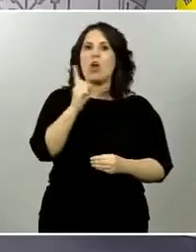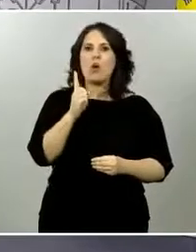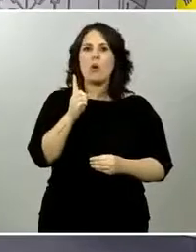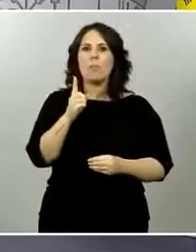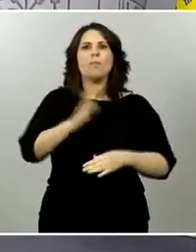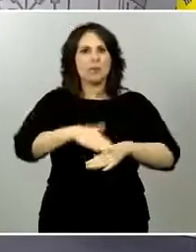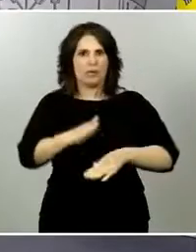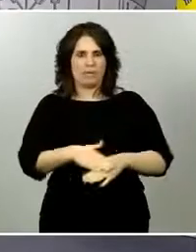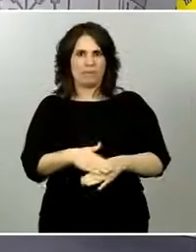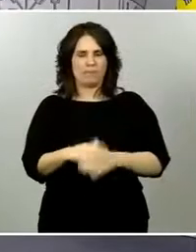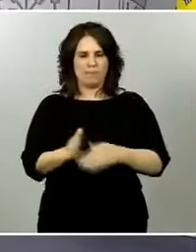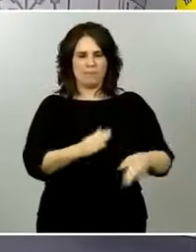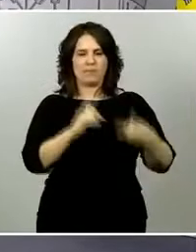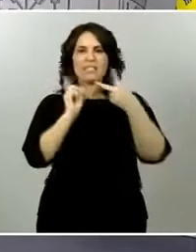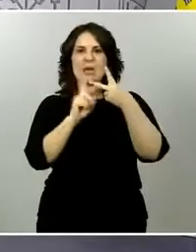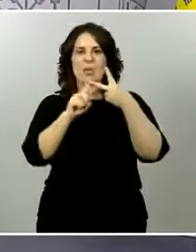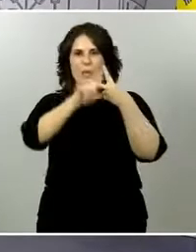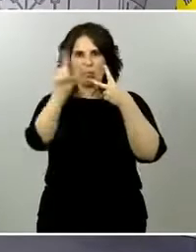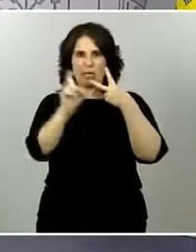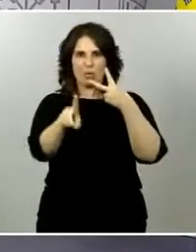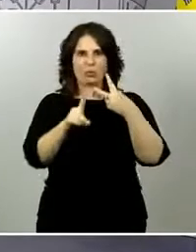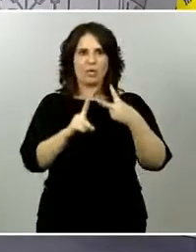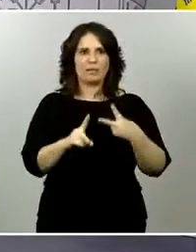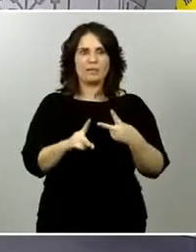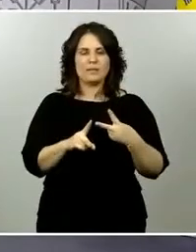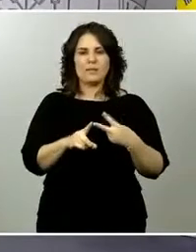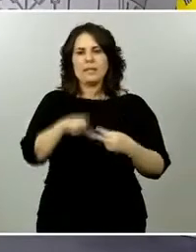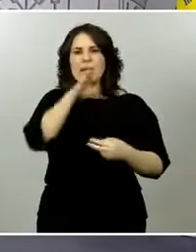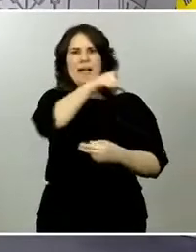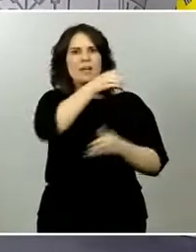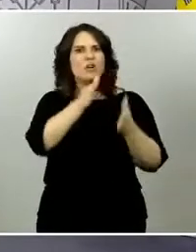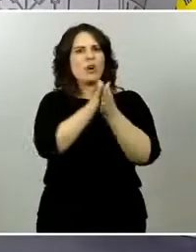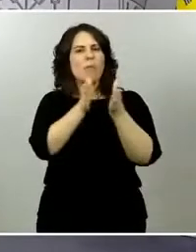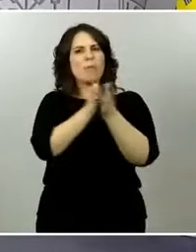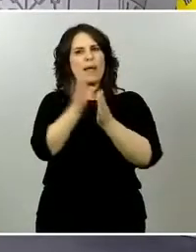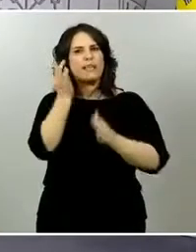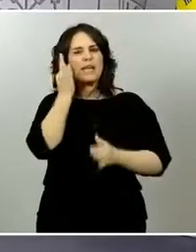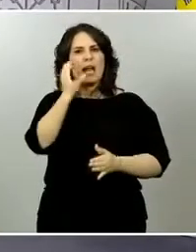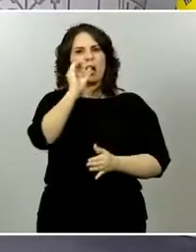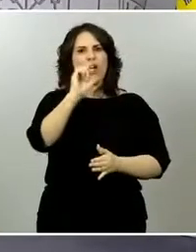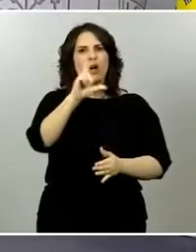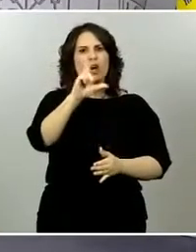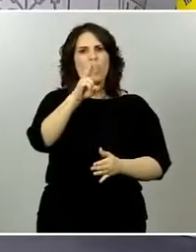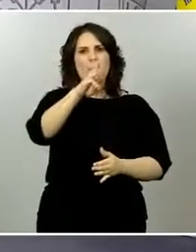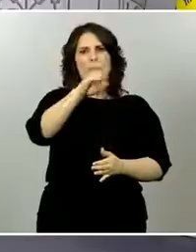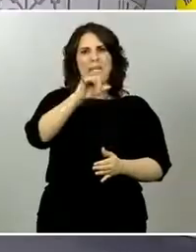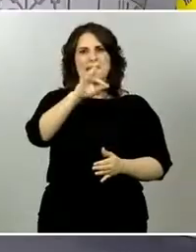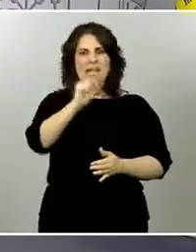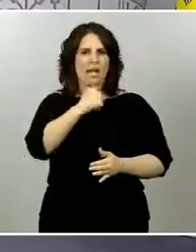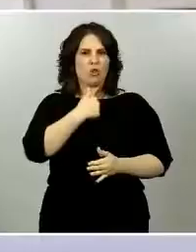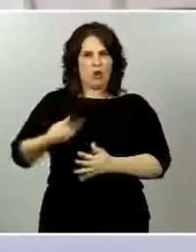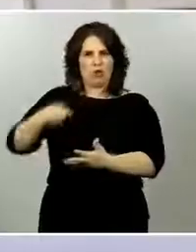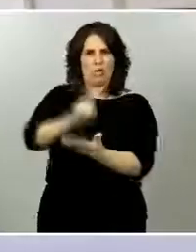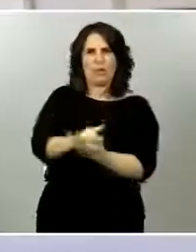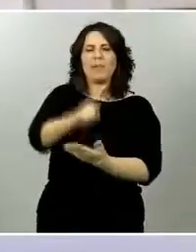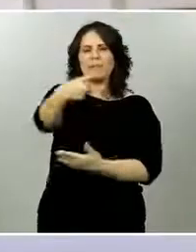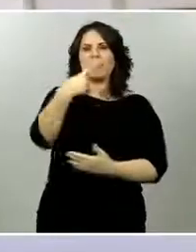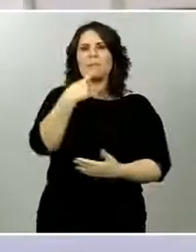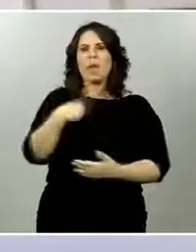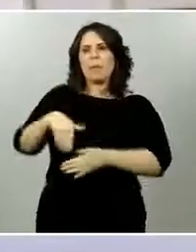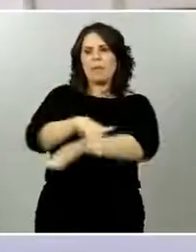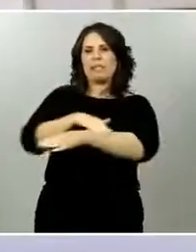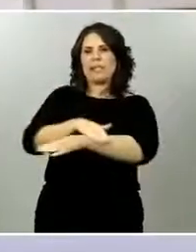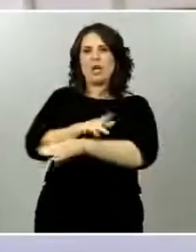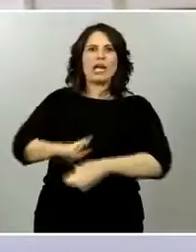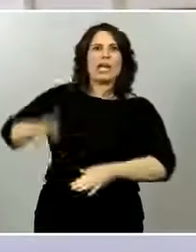General de Salud Pública del año 2011? ¿Si se va a hacer pública cuándo y si no se va a hacer pública por qué razones? Y la segunda,